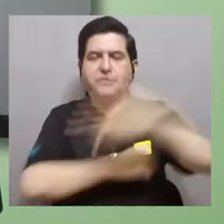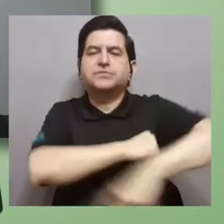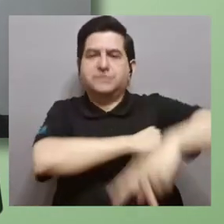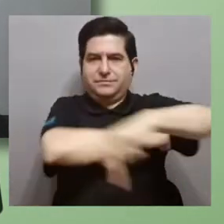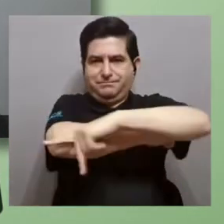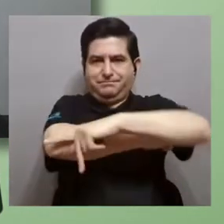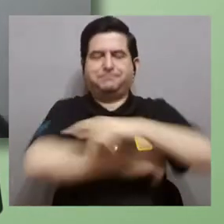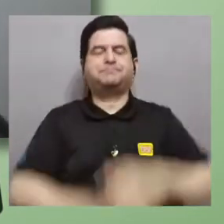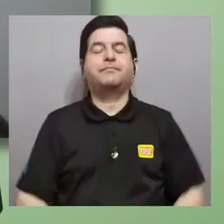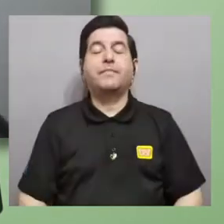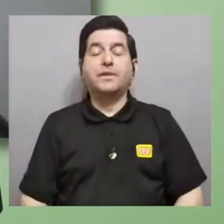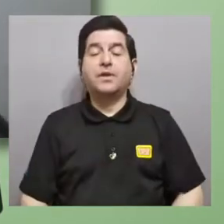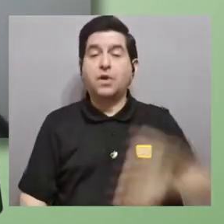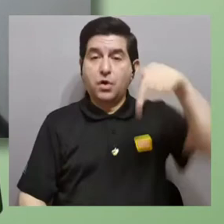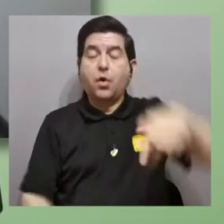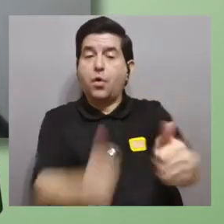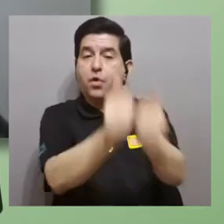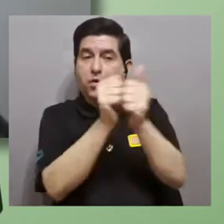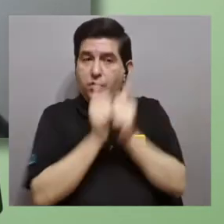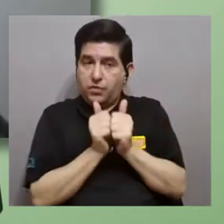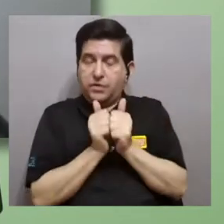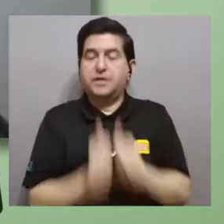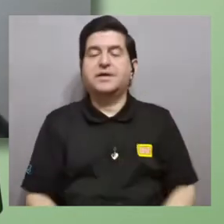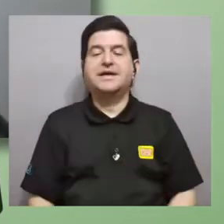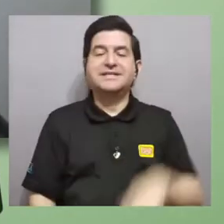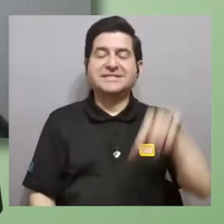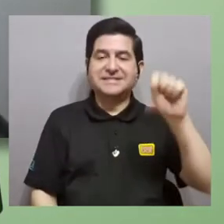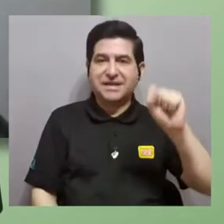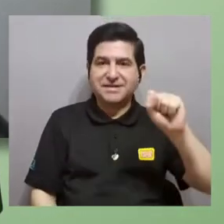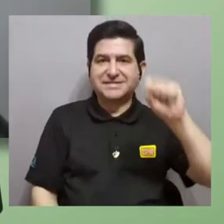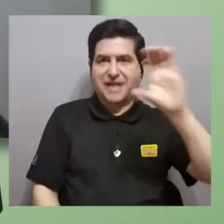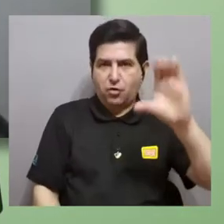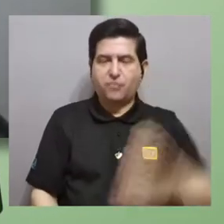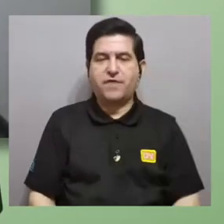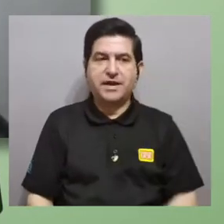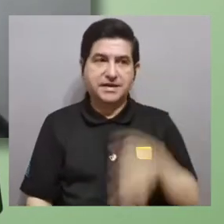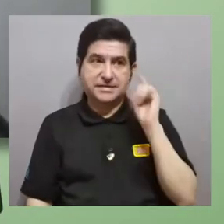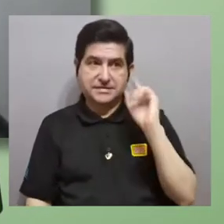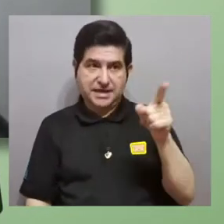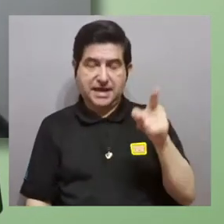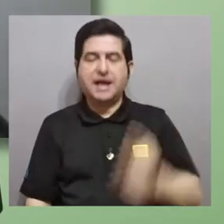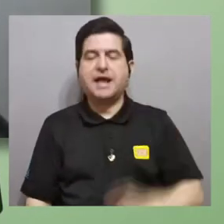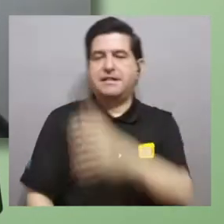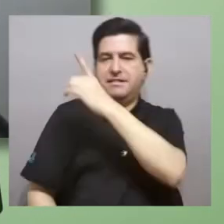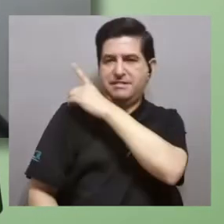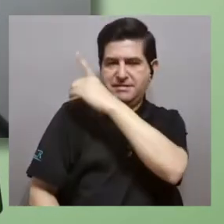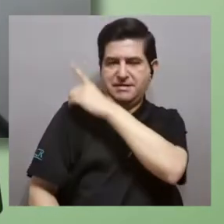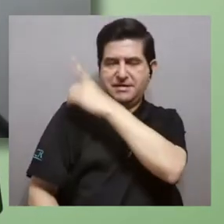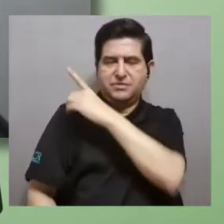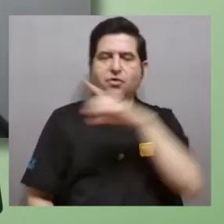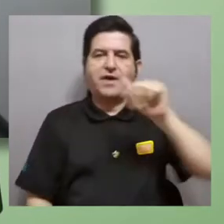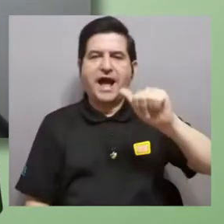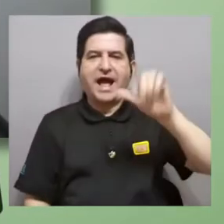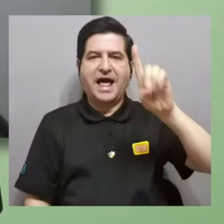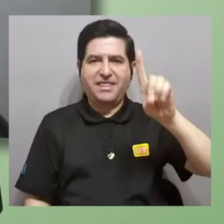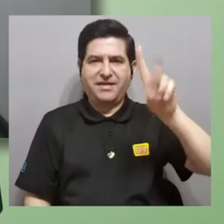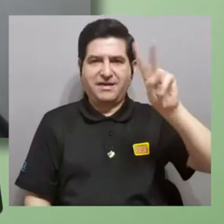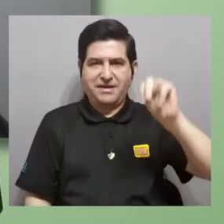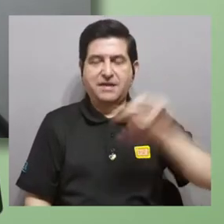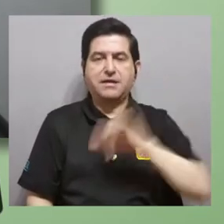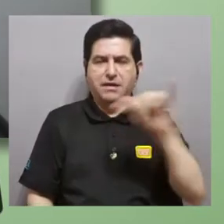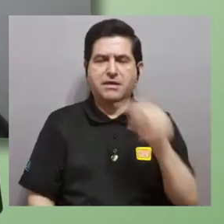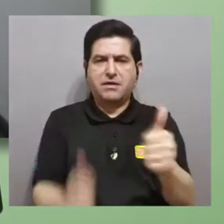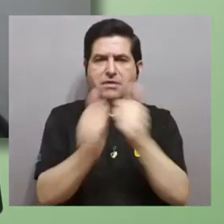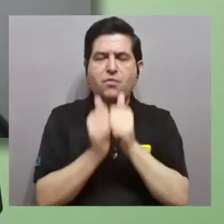científicas en nuestro país. Hoy está con nosotros Sebastián Corrales, él es el director de ADN.